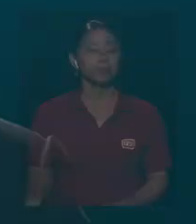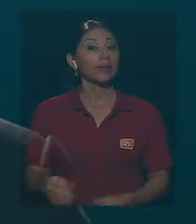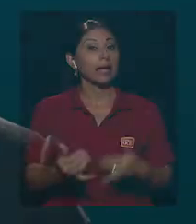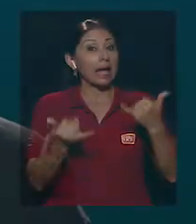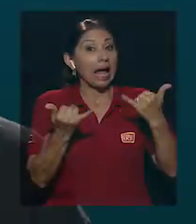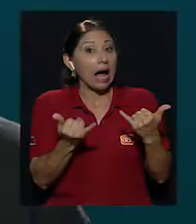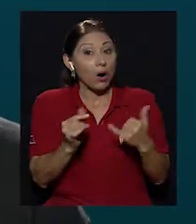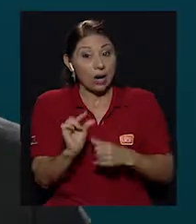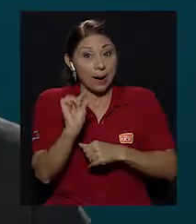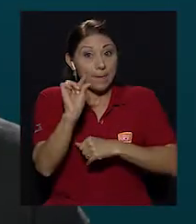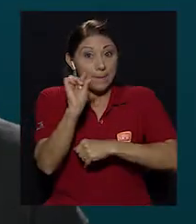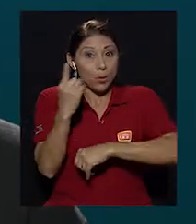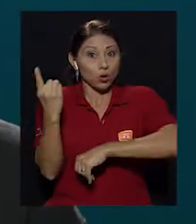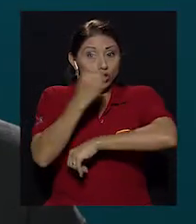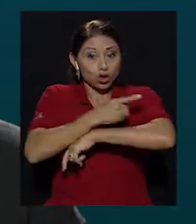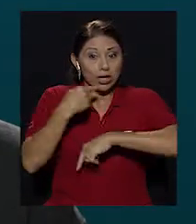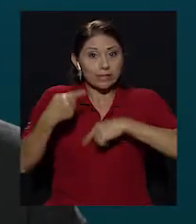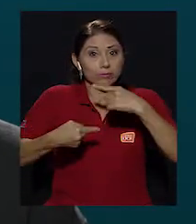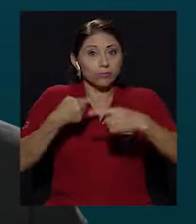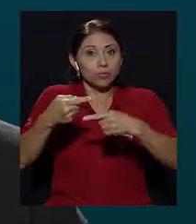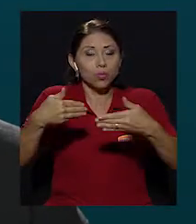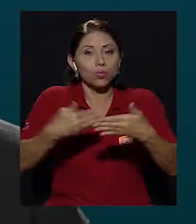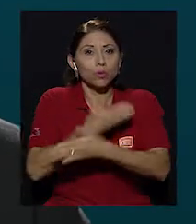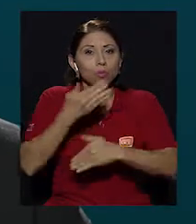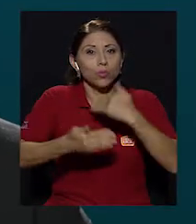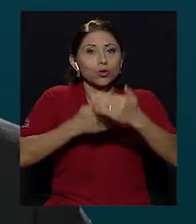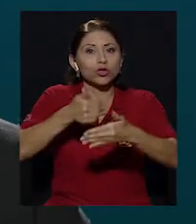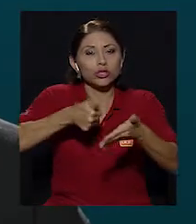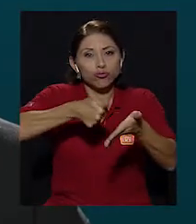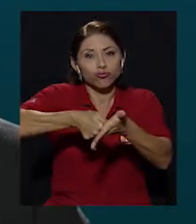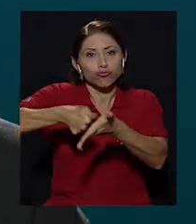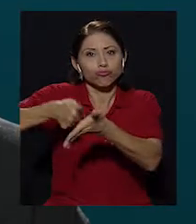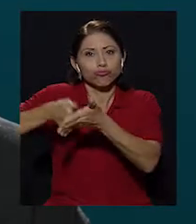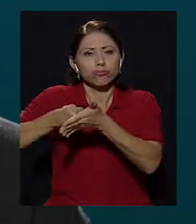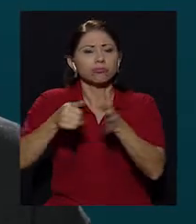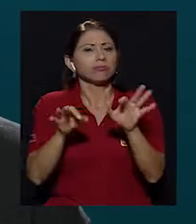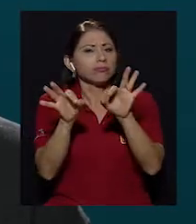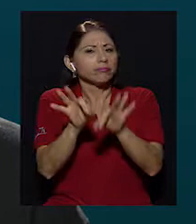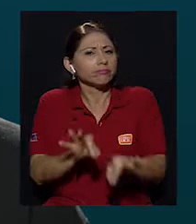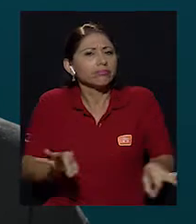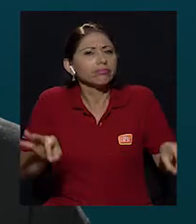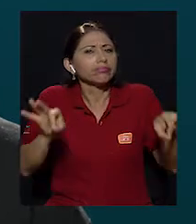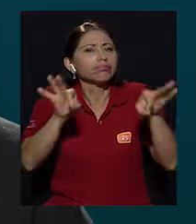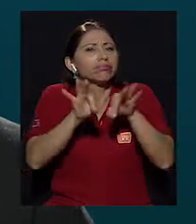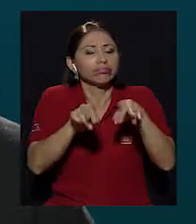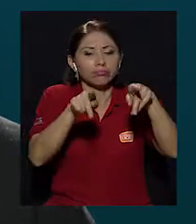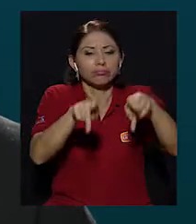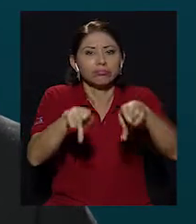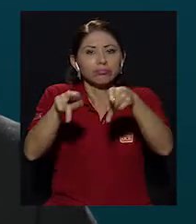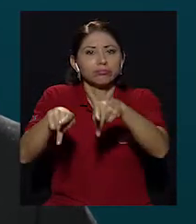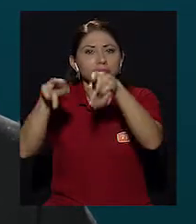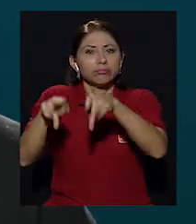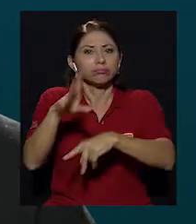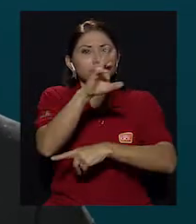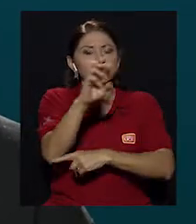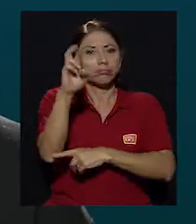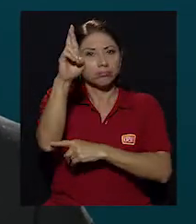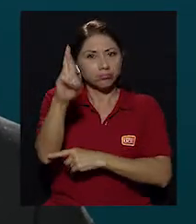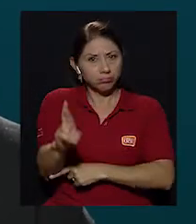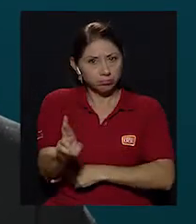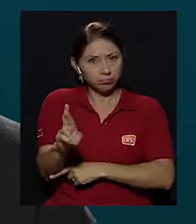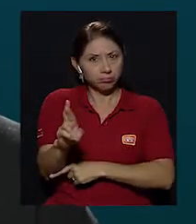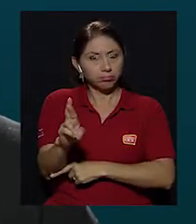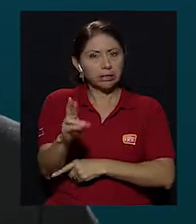Estamos a pocos días de un nuevo proceso electoral y es de suma importancia que la población costarricense